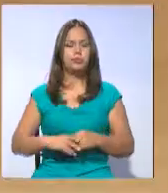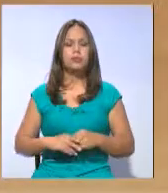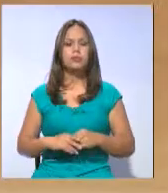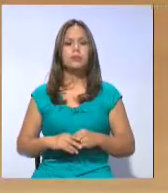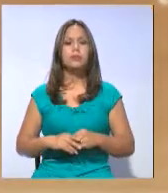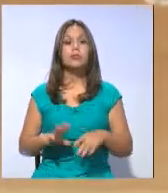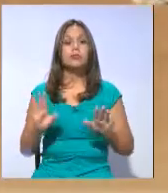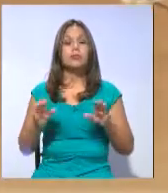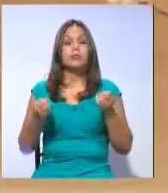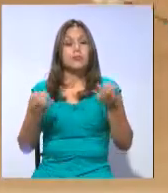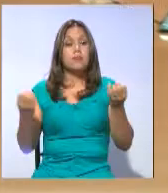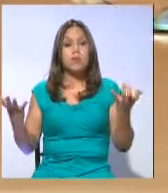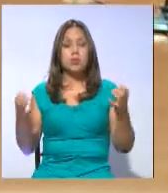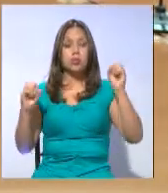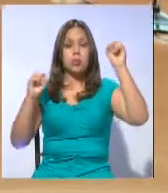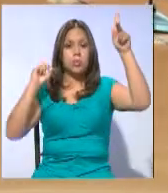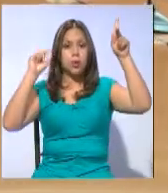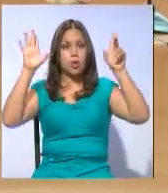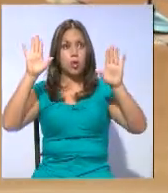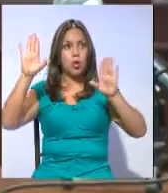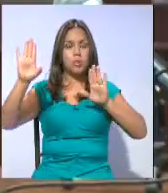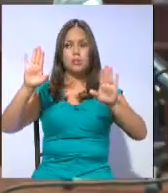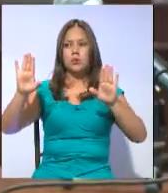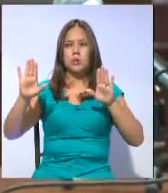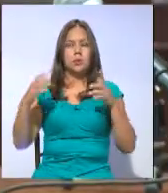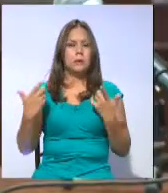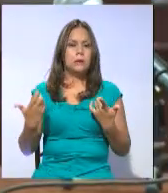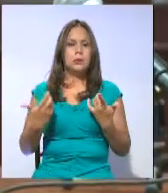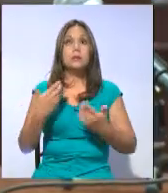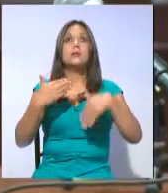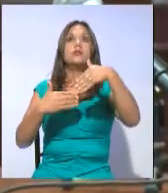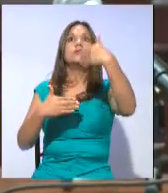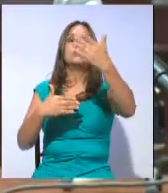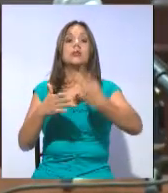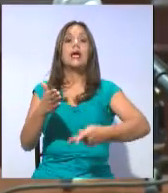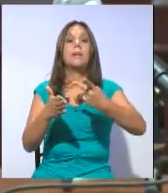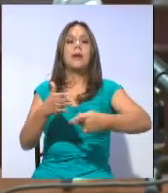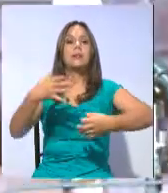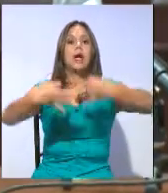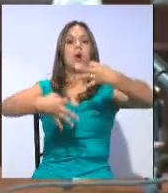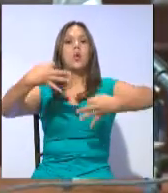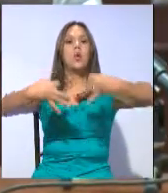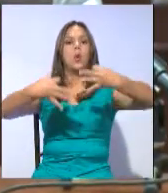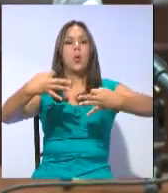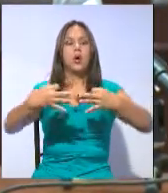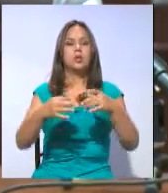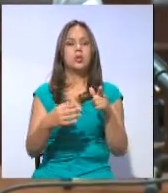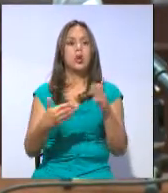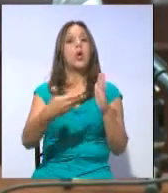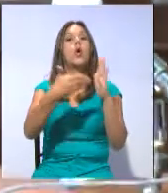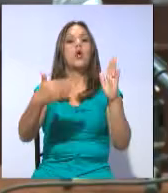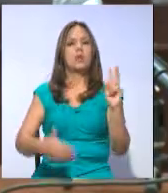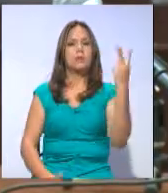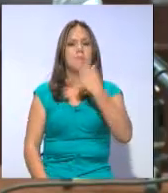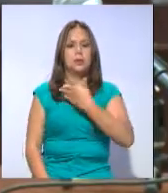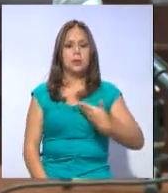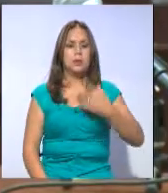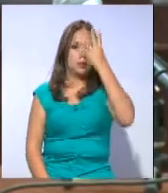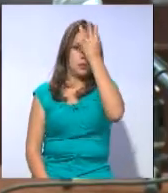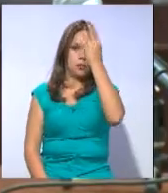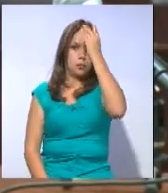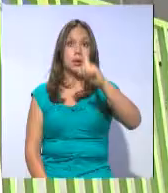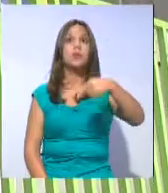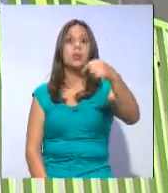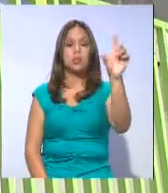Existe expectativa y son diversas las posturas por lo que pueda suceder en la audiencia preparatoria de juicio al vicepresidente Jorge Glass el próximo